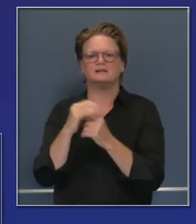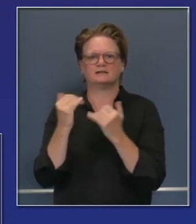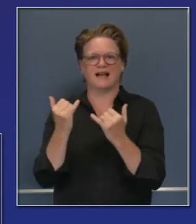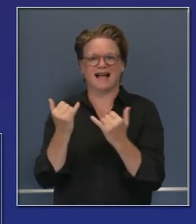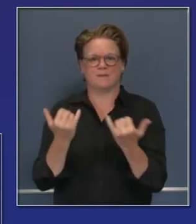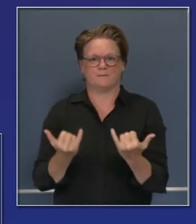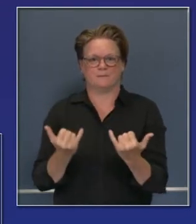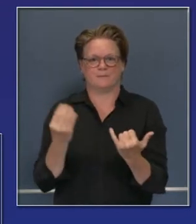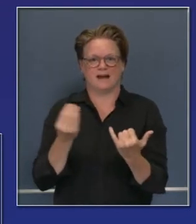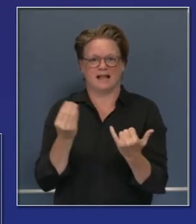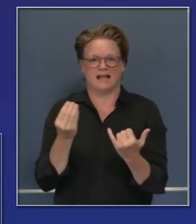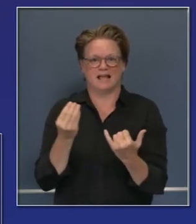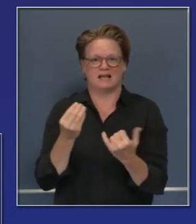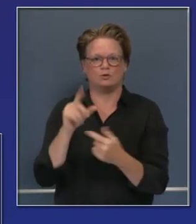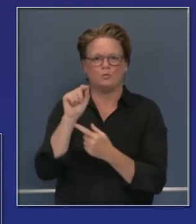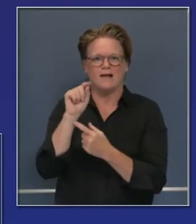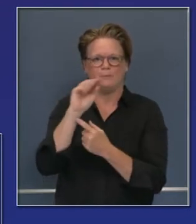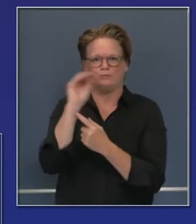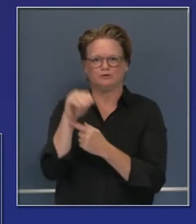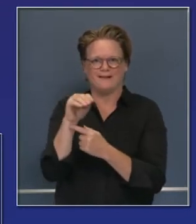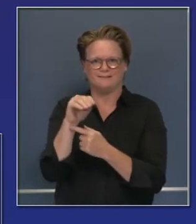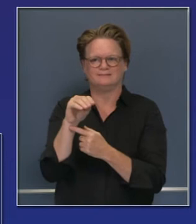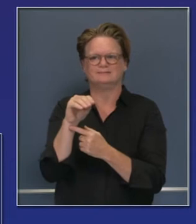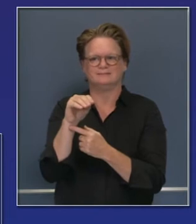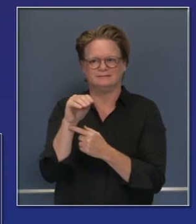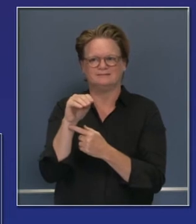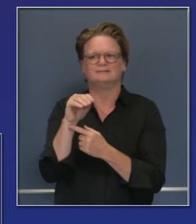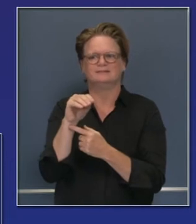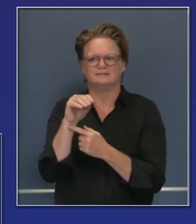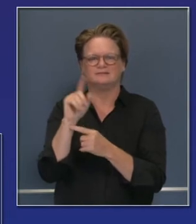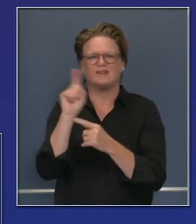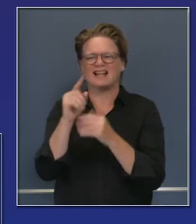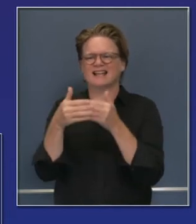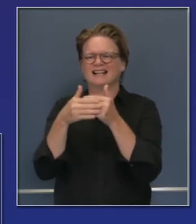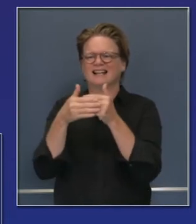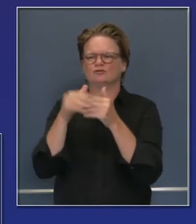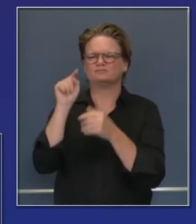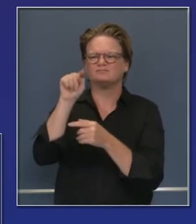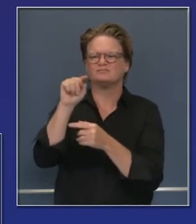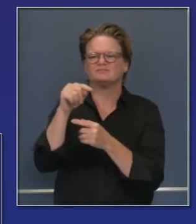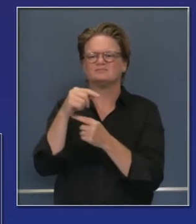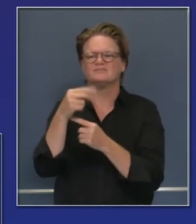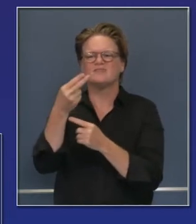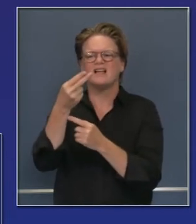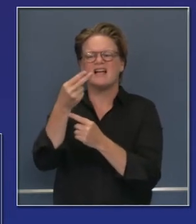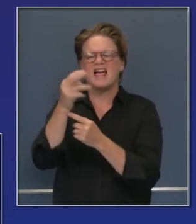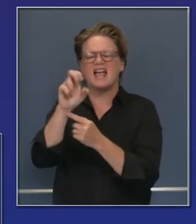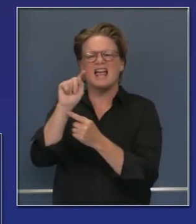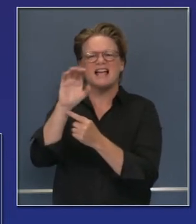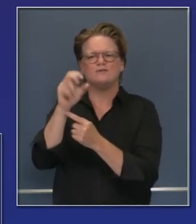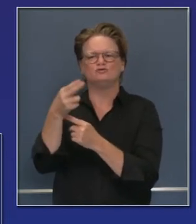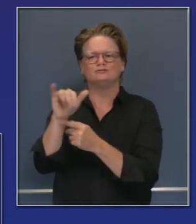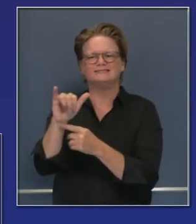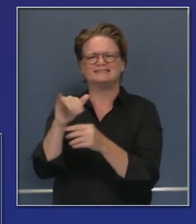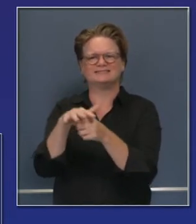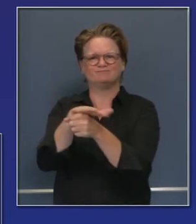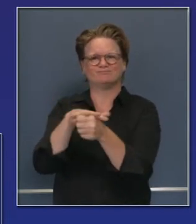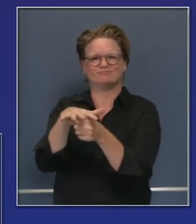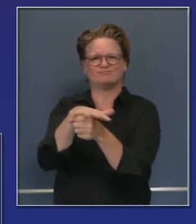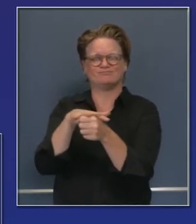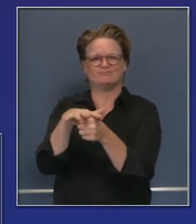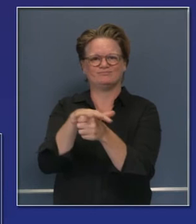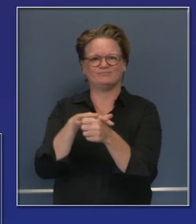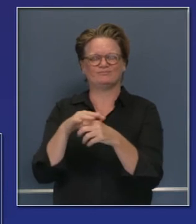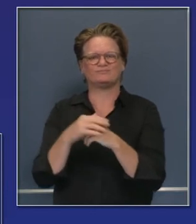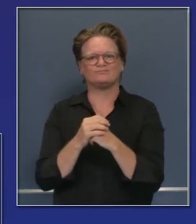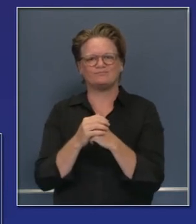maleza quemada en 197,000. El incendio Muck cerca de Hichachi que el impacto de todo ese